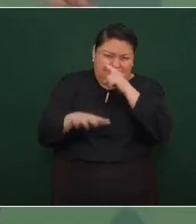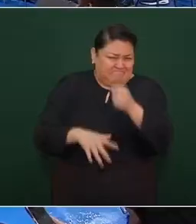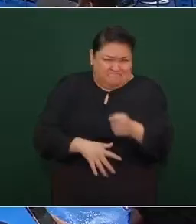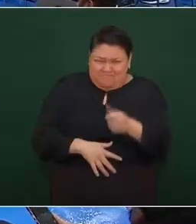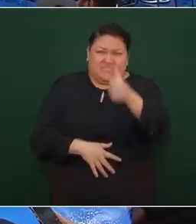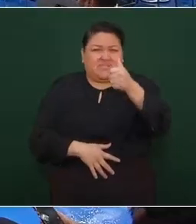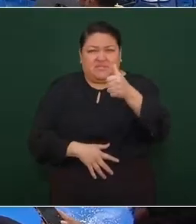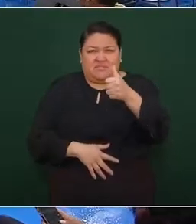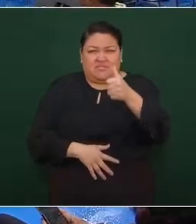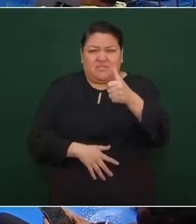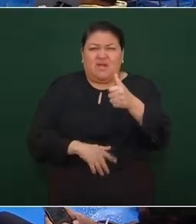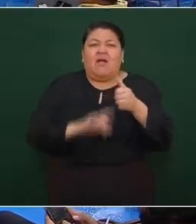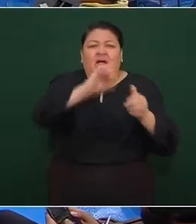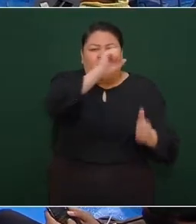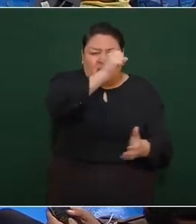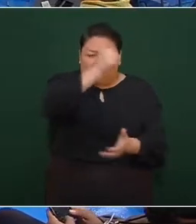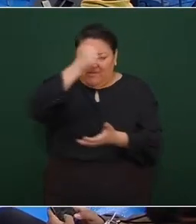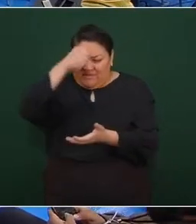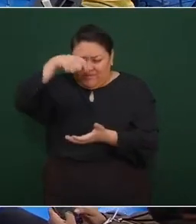dinero